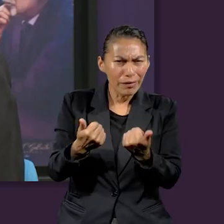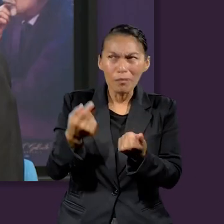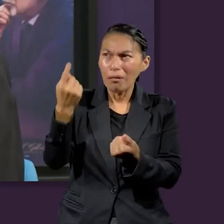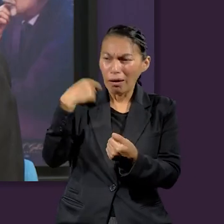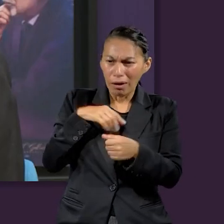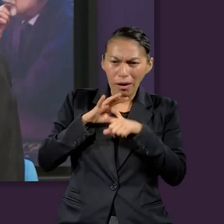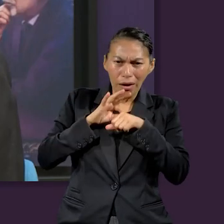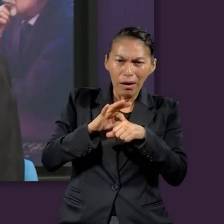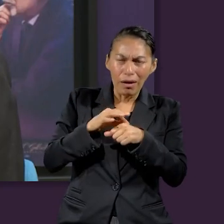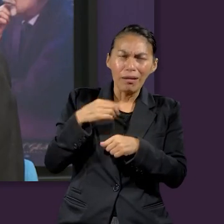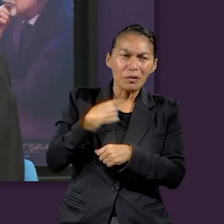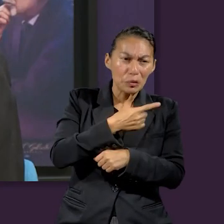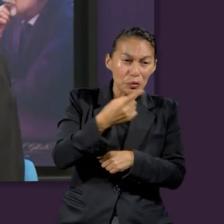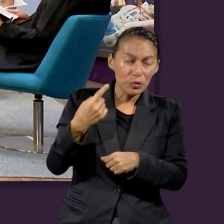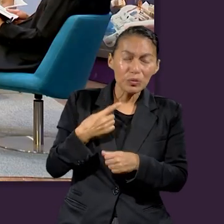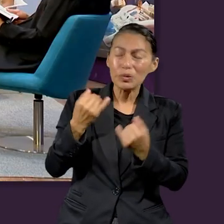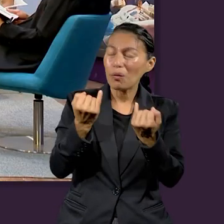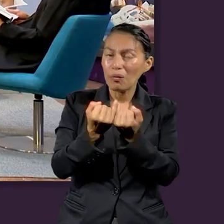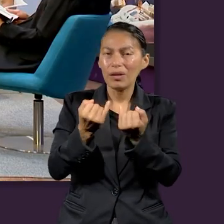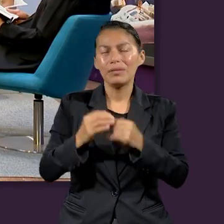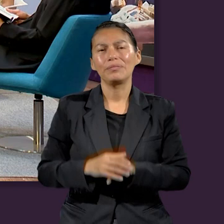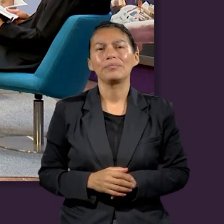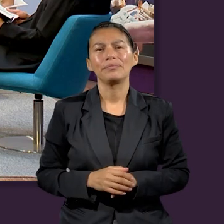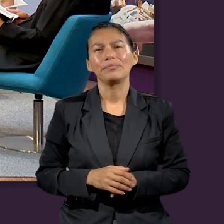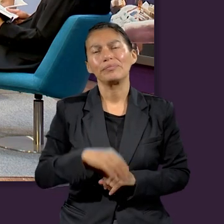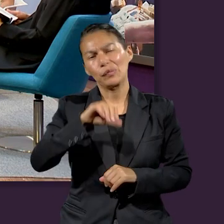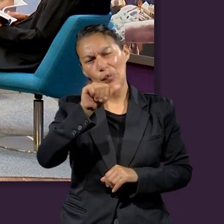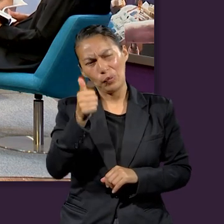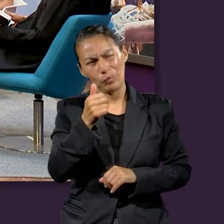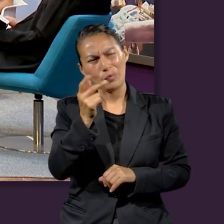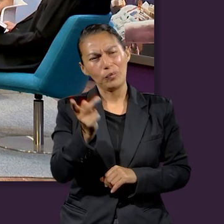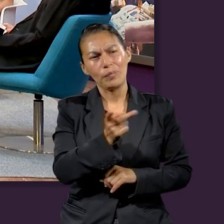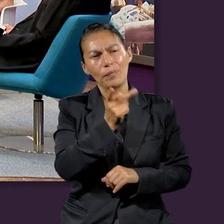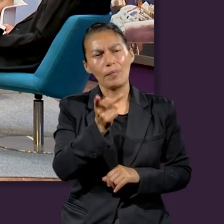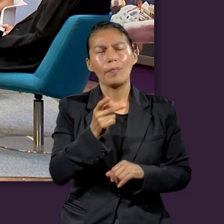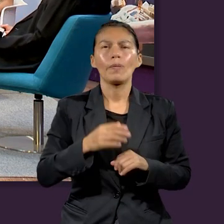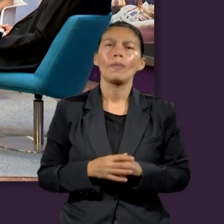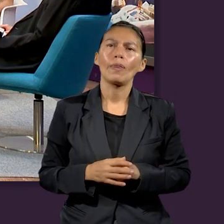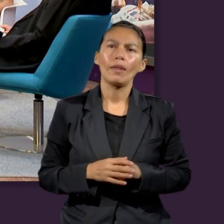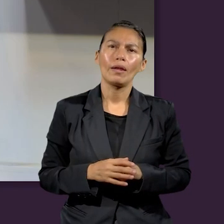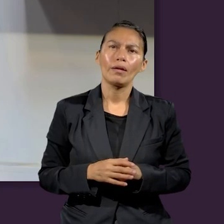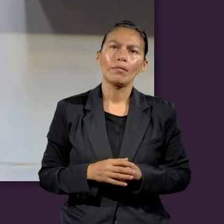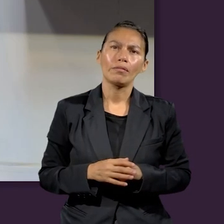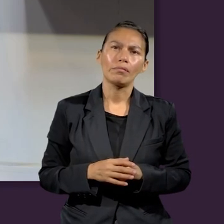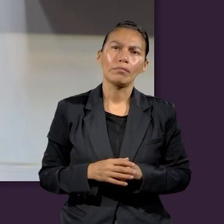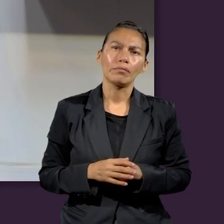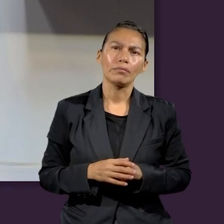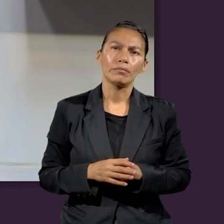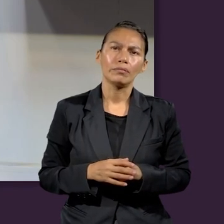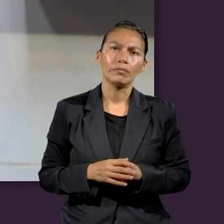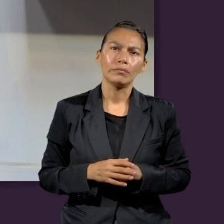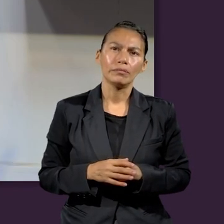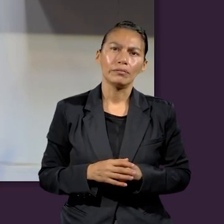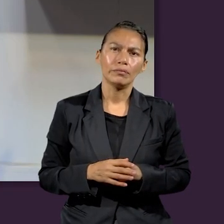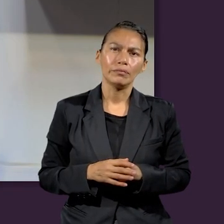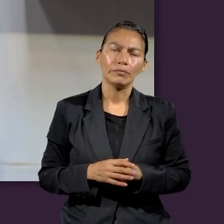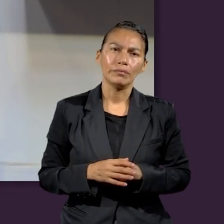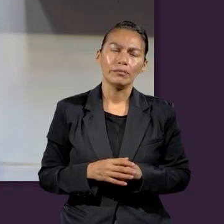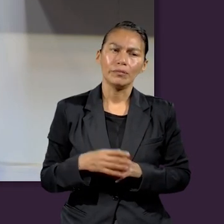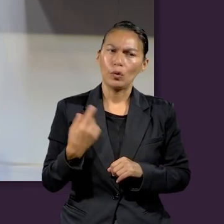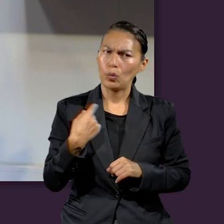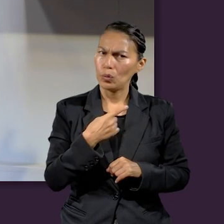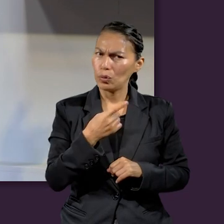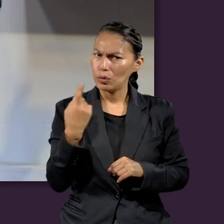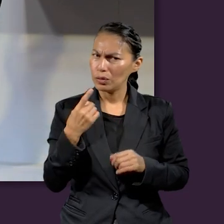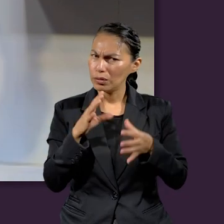nosotros hoy. Y entonces, quiero hacerte otra pregunta que va en la siguiente relación. Hablamos acerca